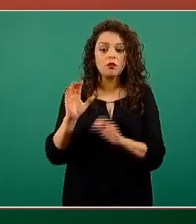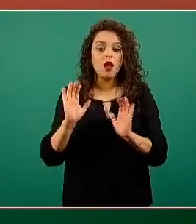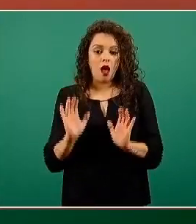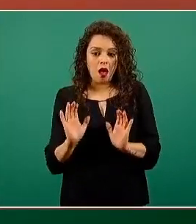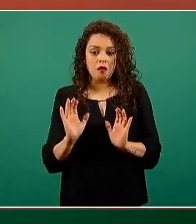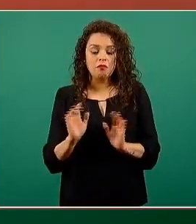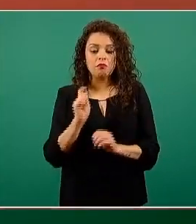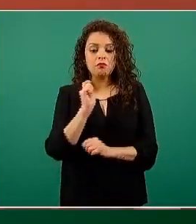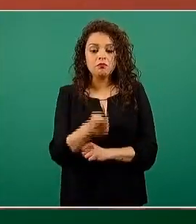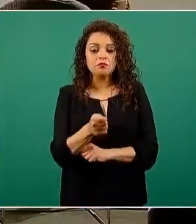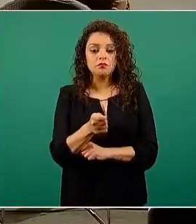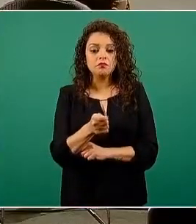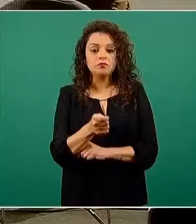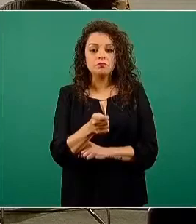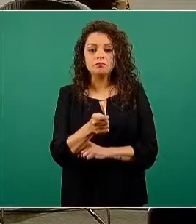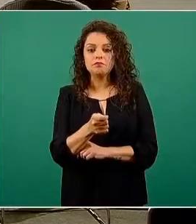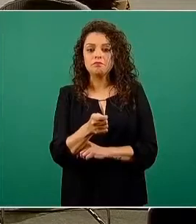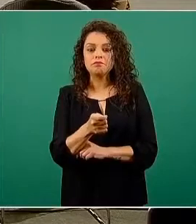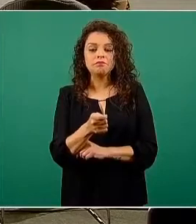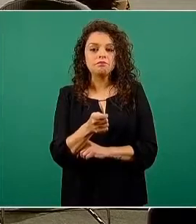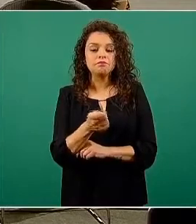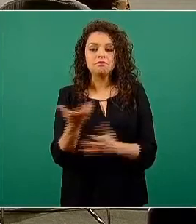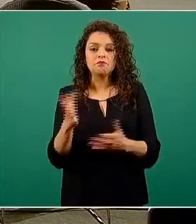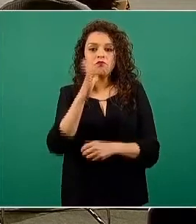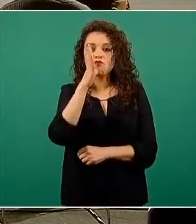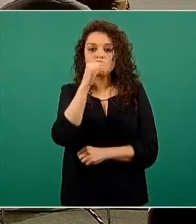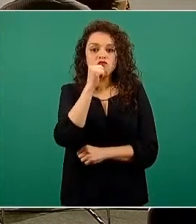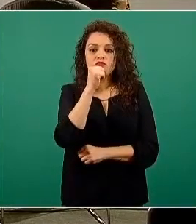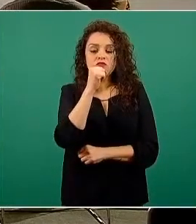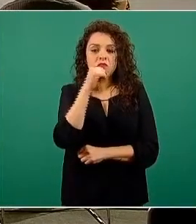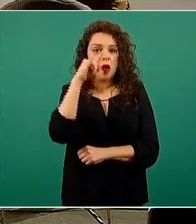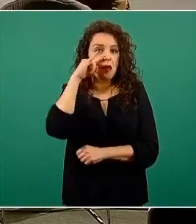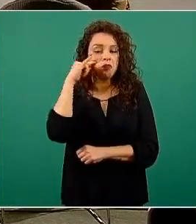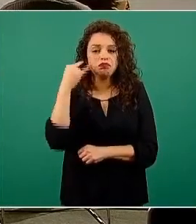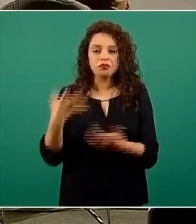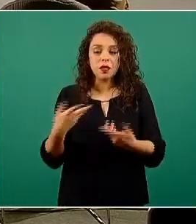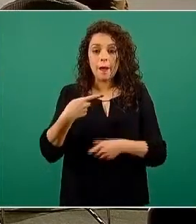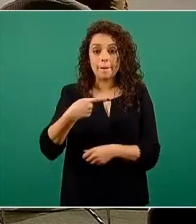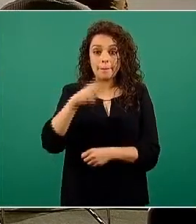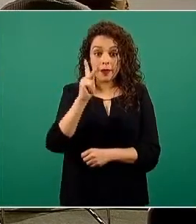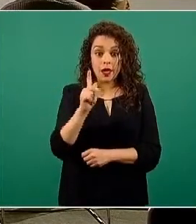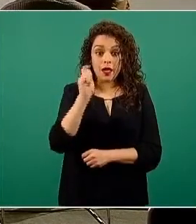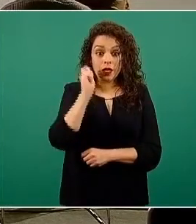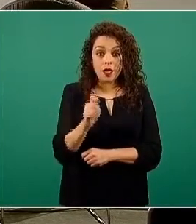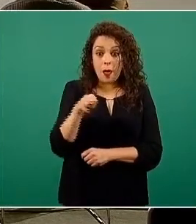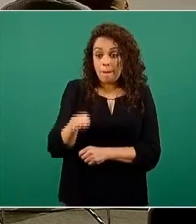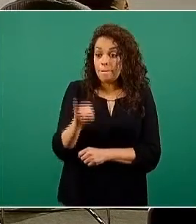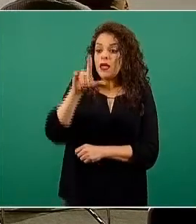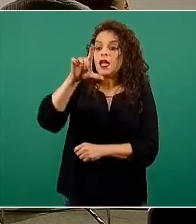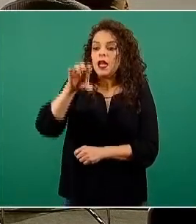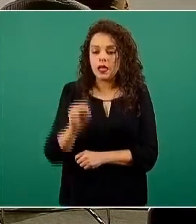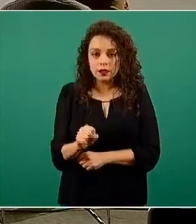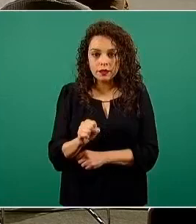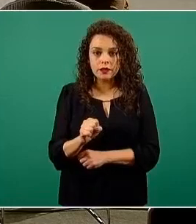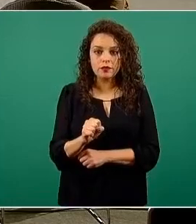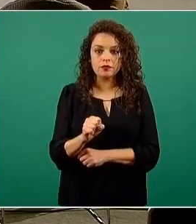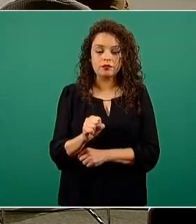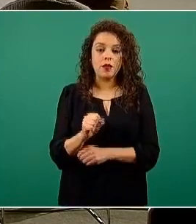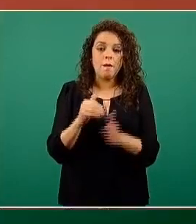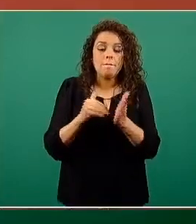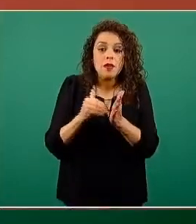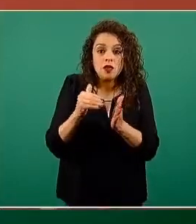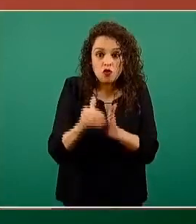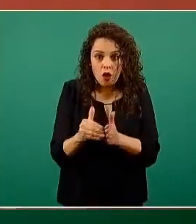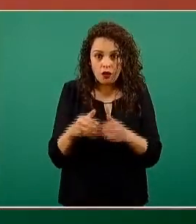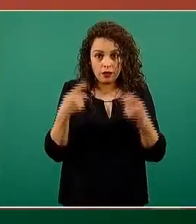irrelevante, no se puede notar. Pero si se trata de miles o de cientos de miles o de millones